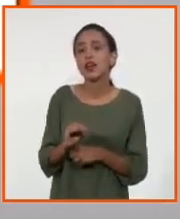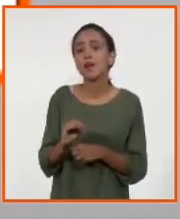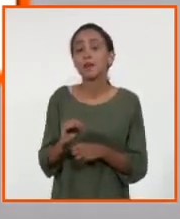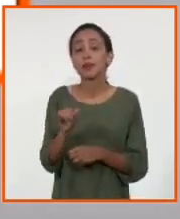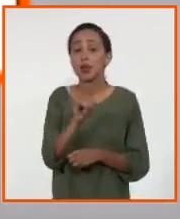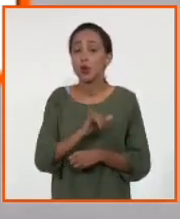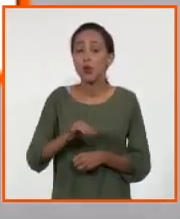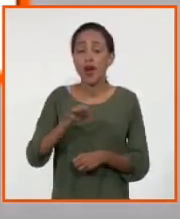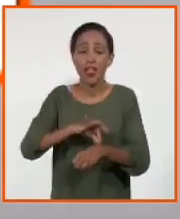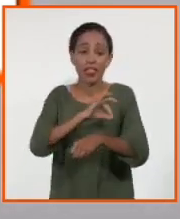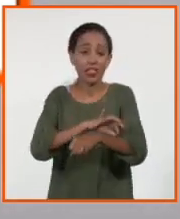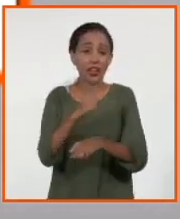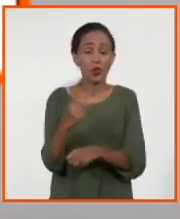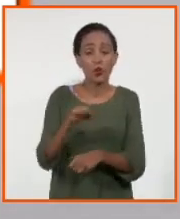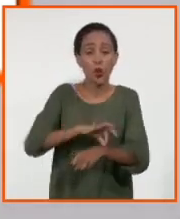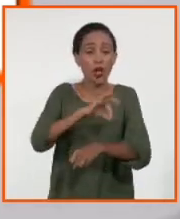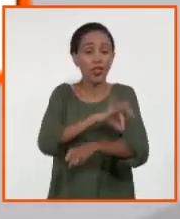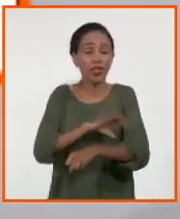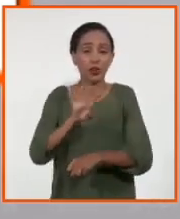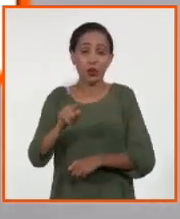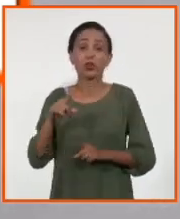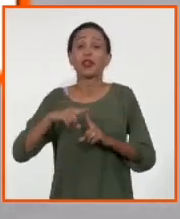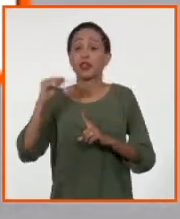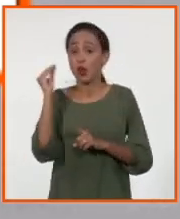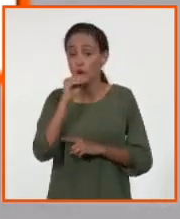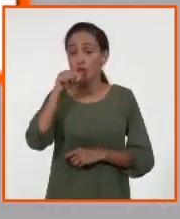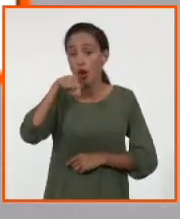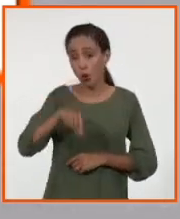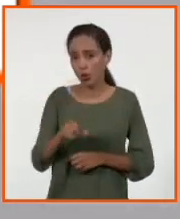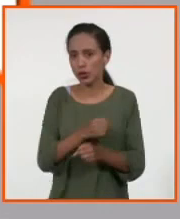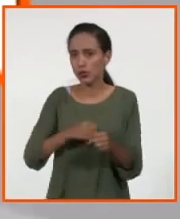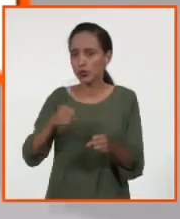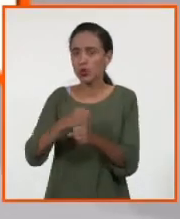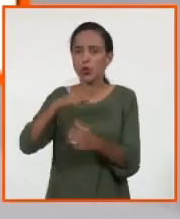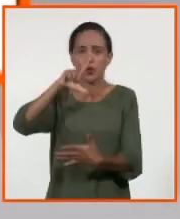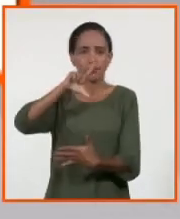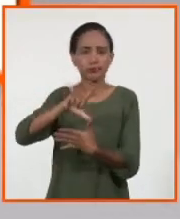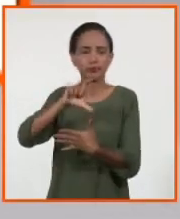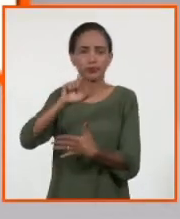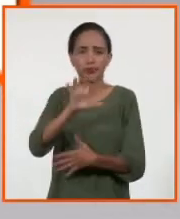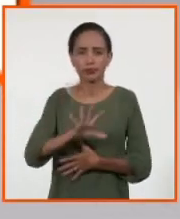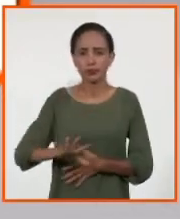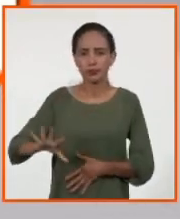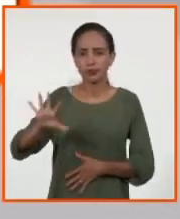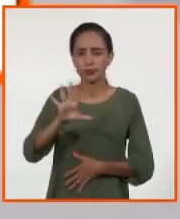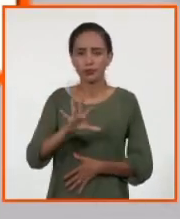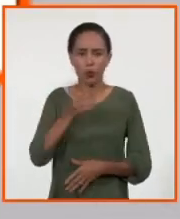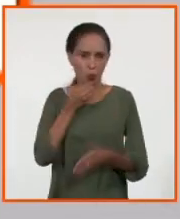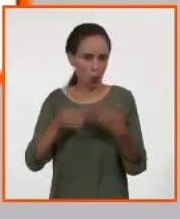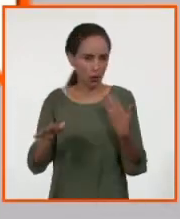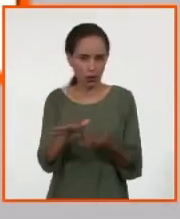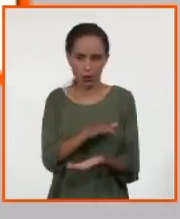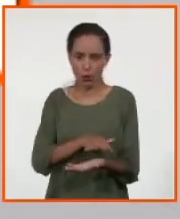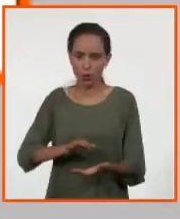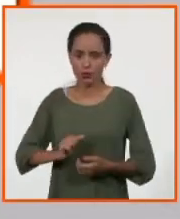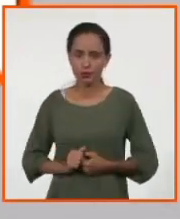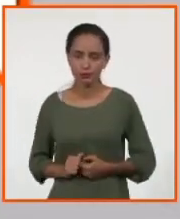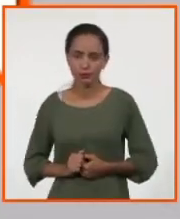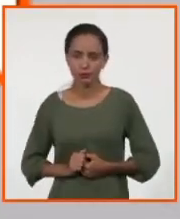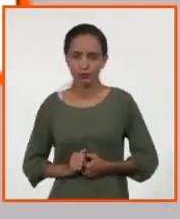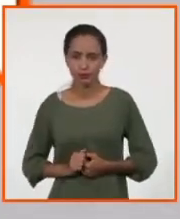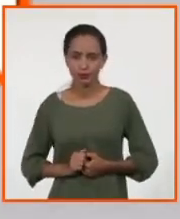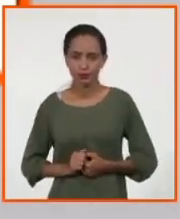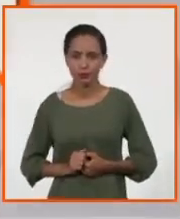Esas son las tecnologías que estamos usando hoy en la región de las Américas, en Europa, donde quiera, el sudeste asiático. Cuba